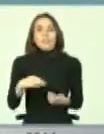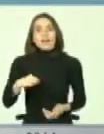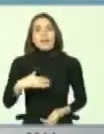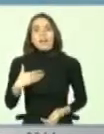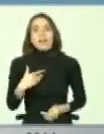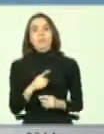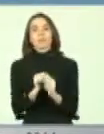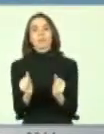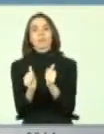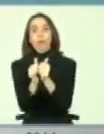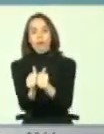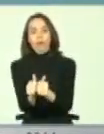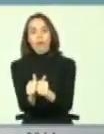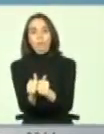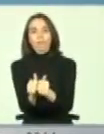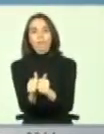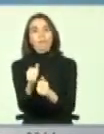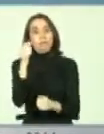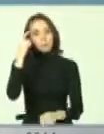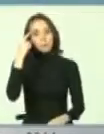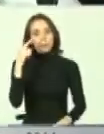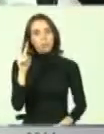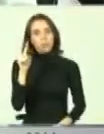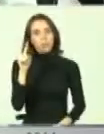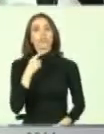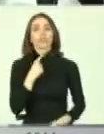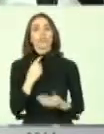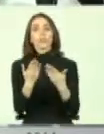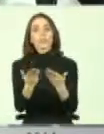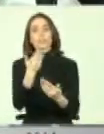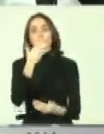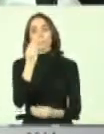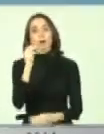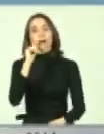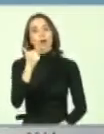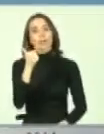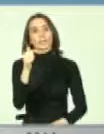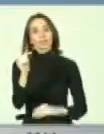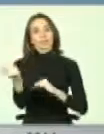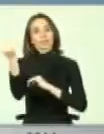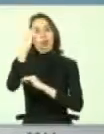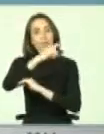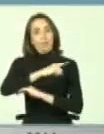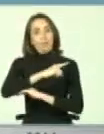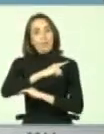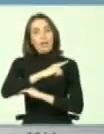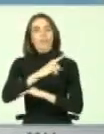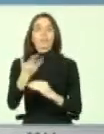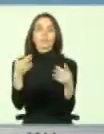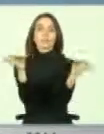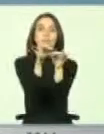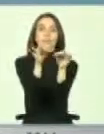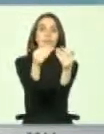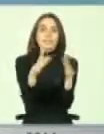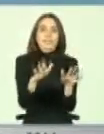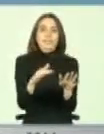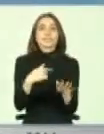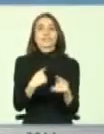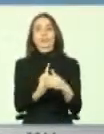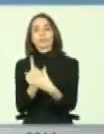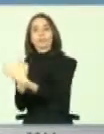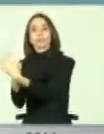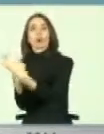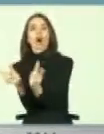mucho no acompañarles, pero les deseo el mejor éxito de la jornada y valga la explicación, tengo que estar en una